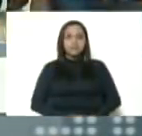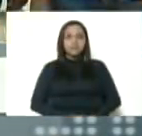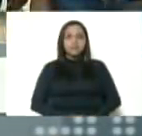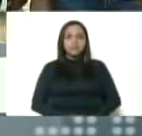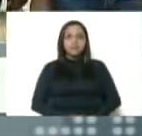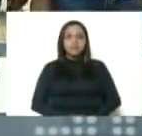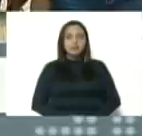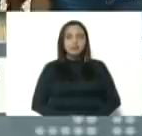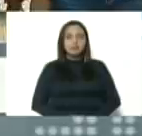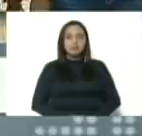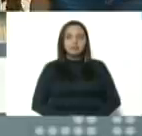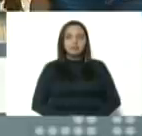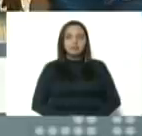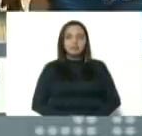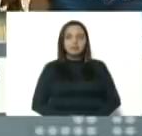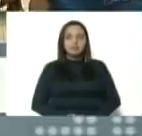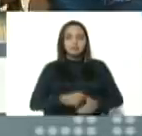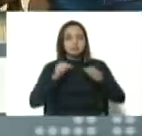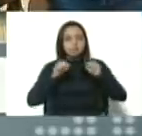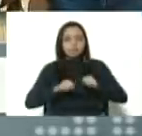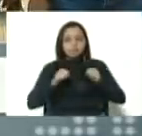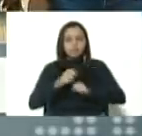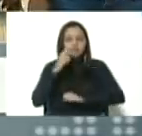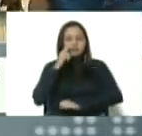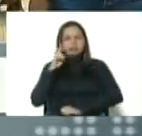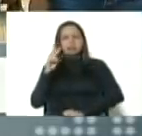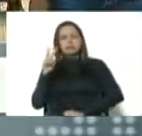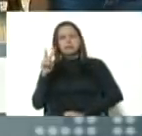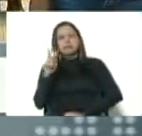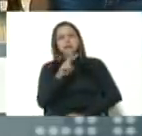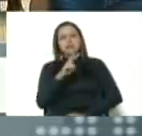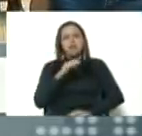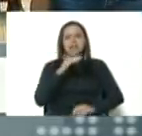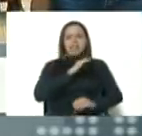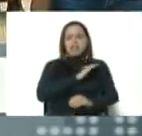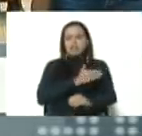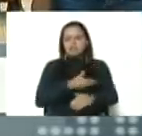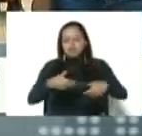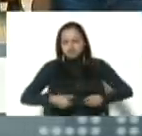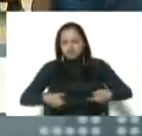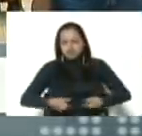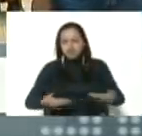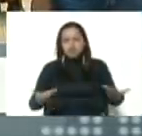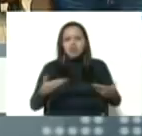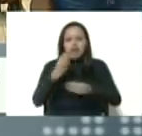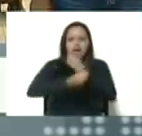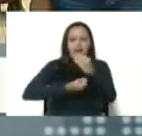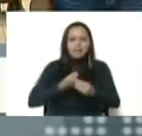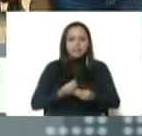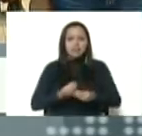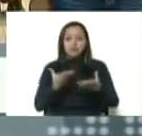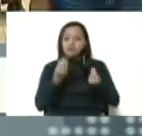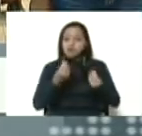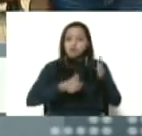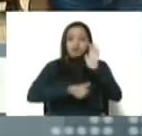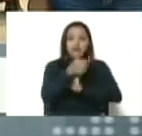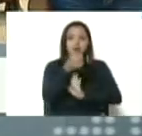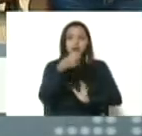Bueno, muy bien. Viendo el esfuerzo que se hace para hacer mucho más